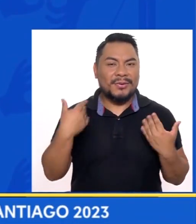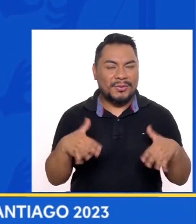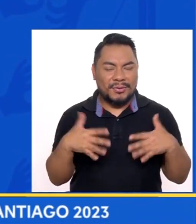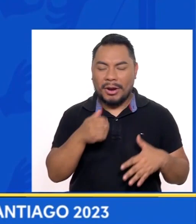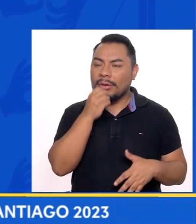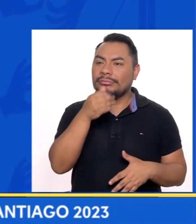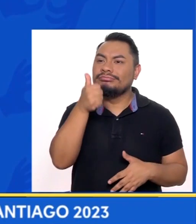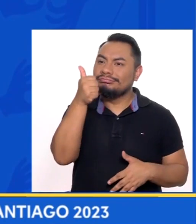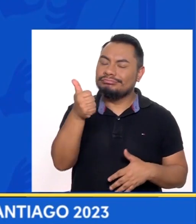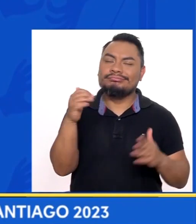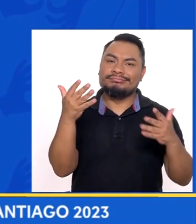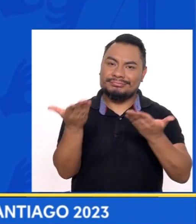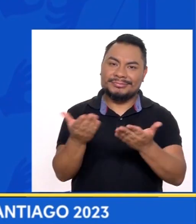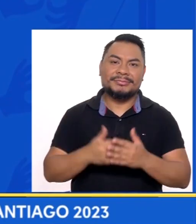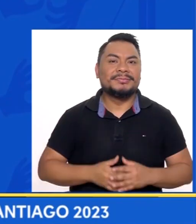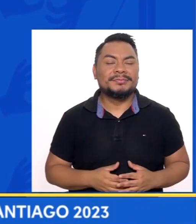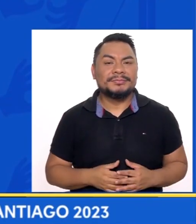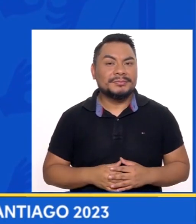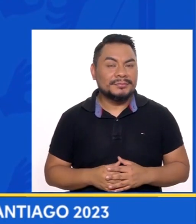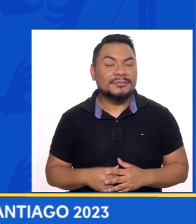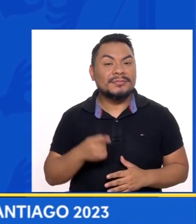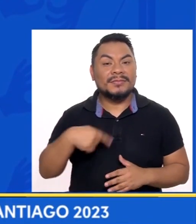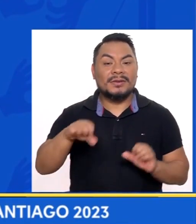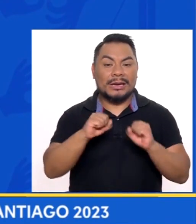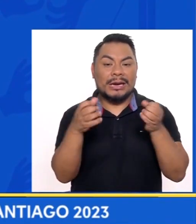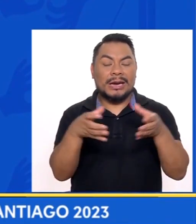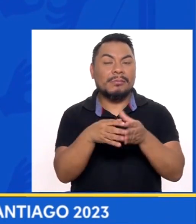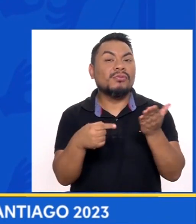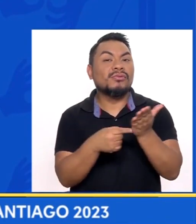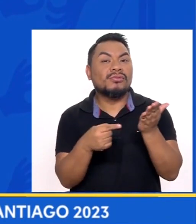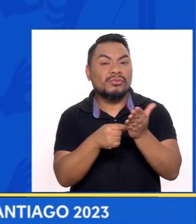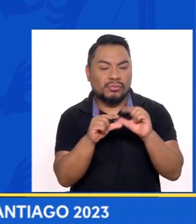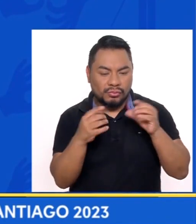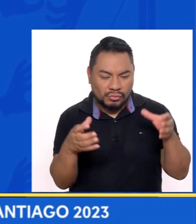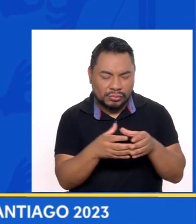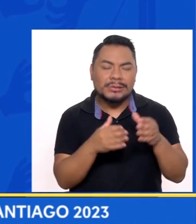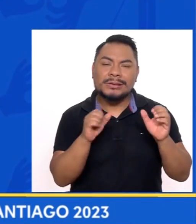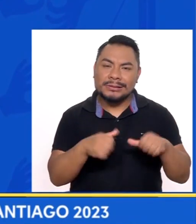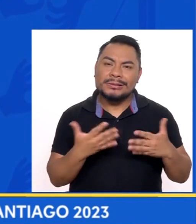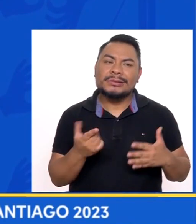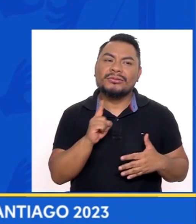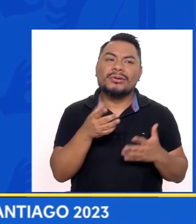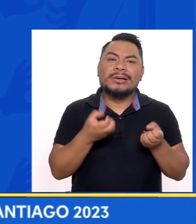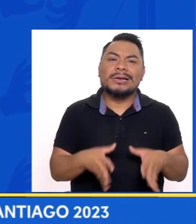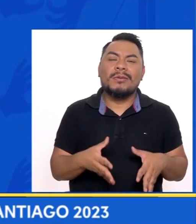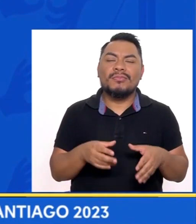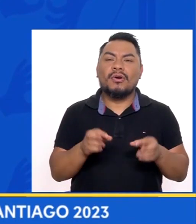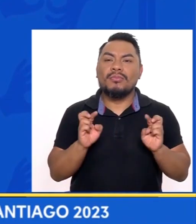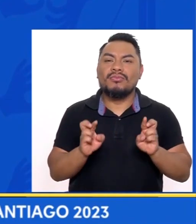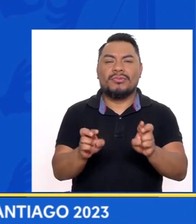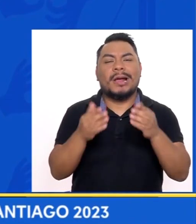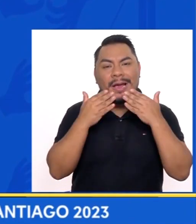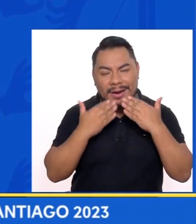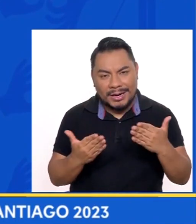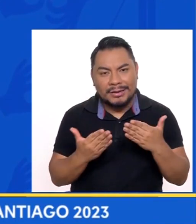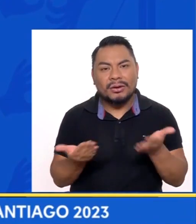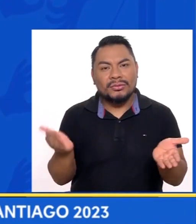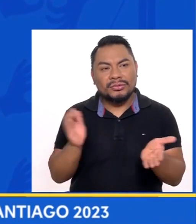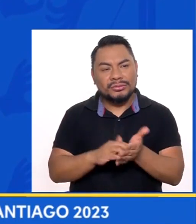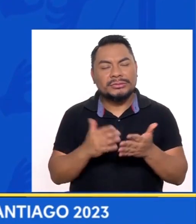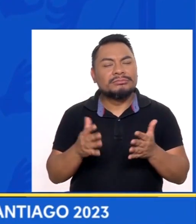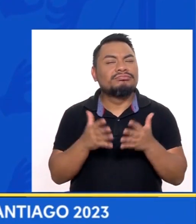Que bien merecidas las tienen Hay todo un equipo técnico Y bueno, no quiero perder Esta oportunidad De